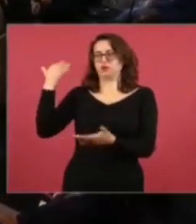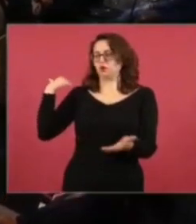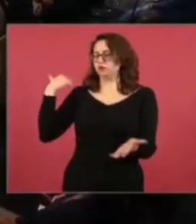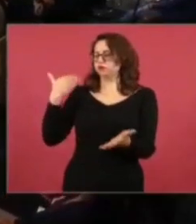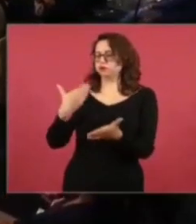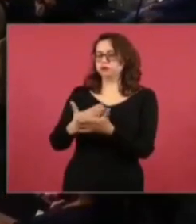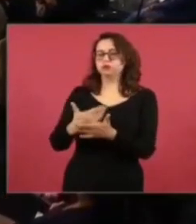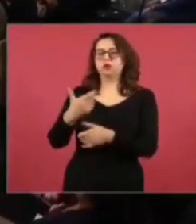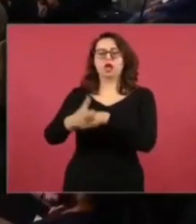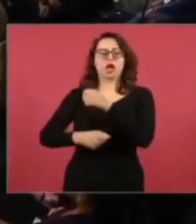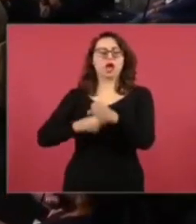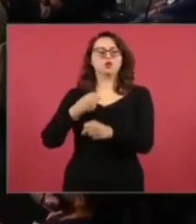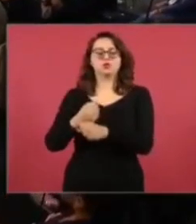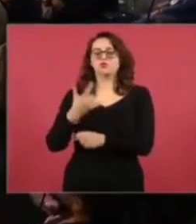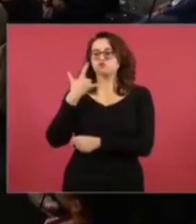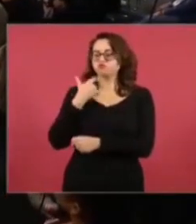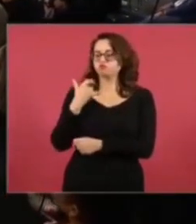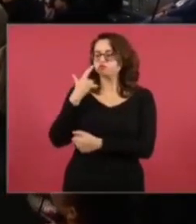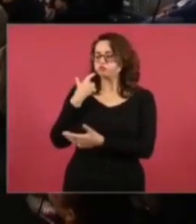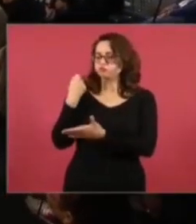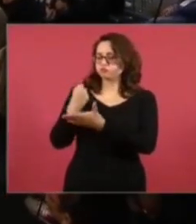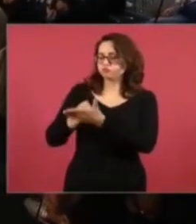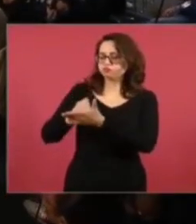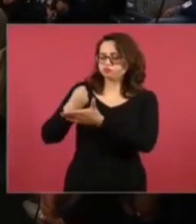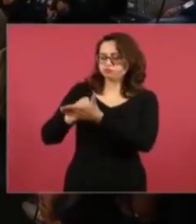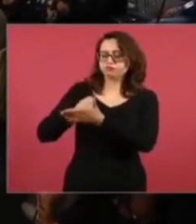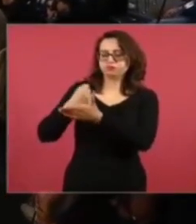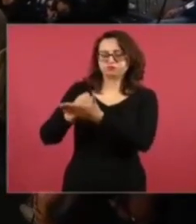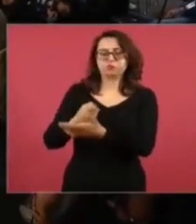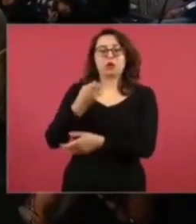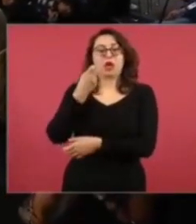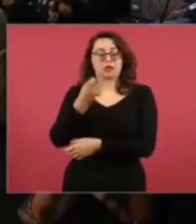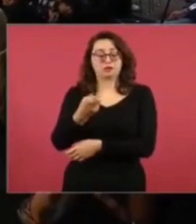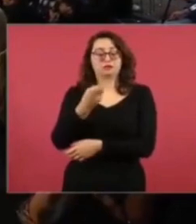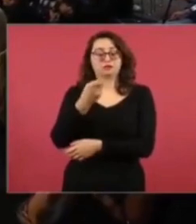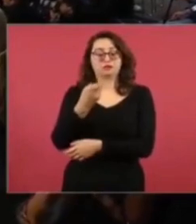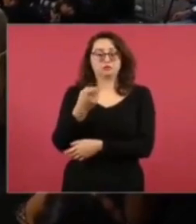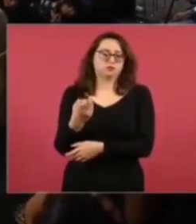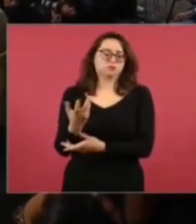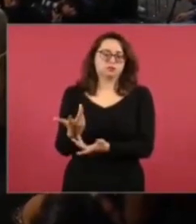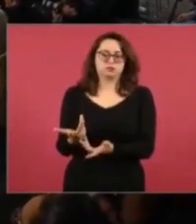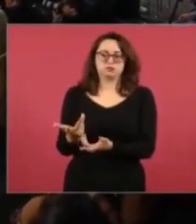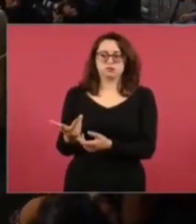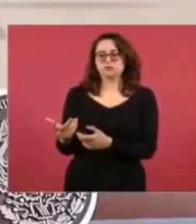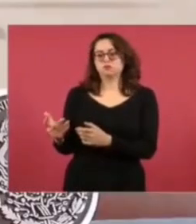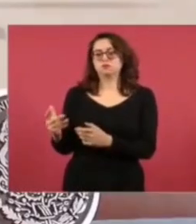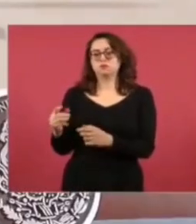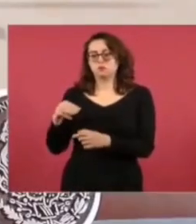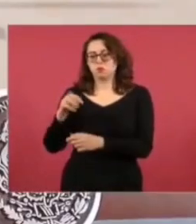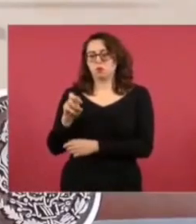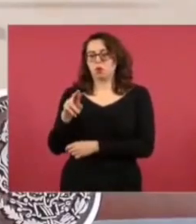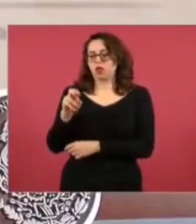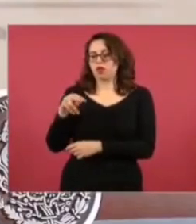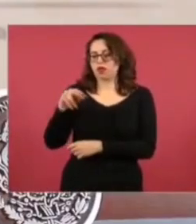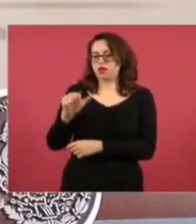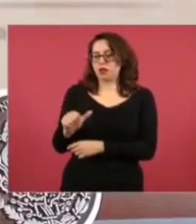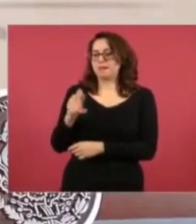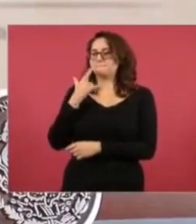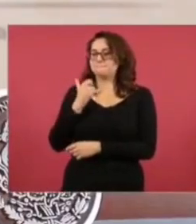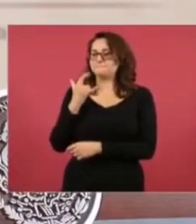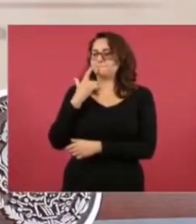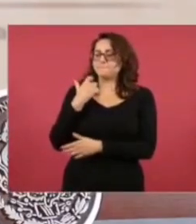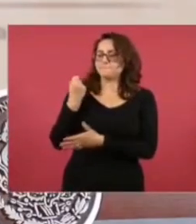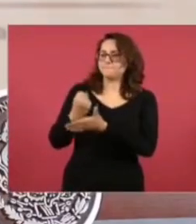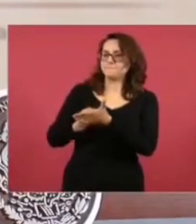que iniciaron un movimiento para hacer